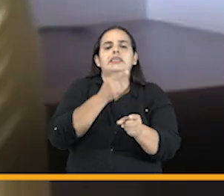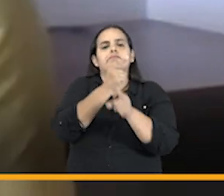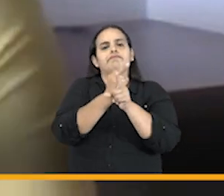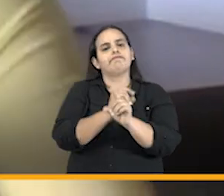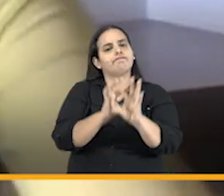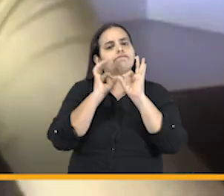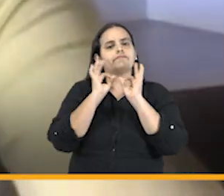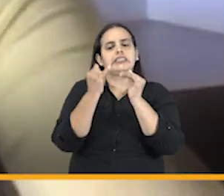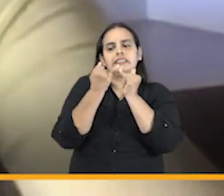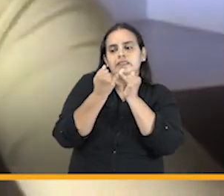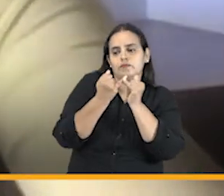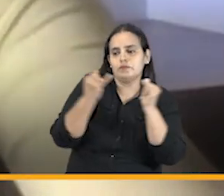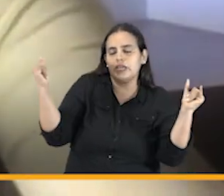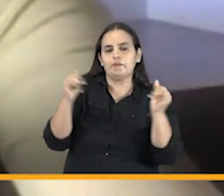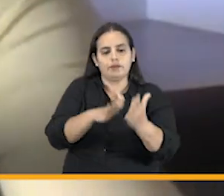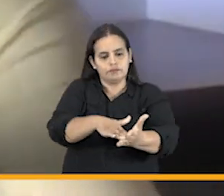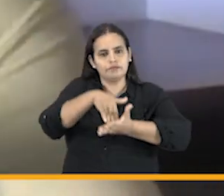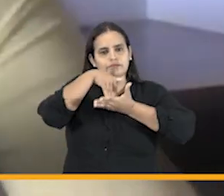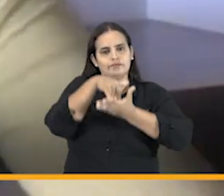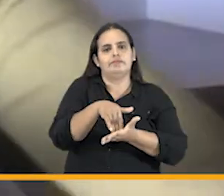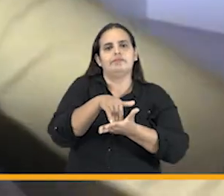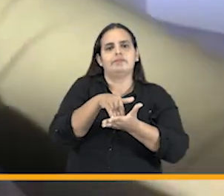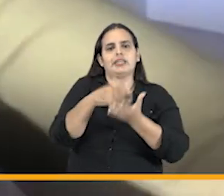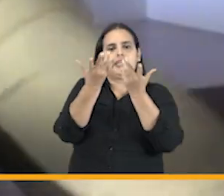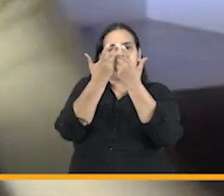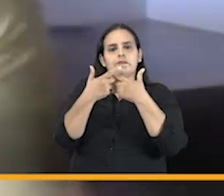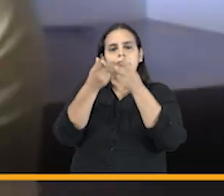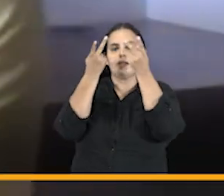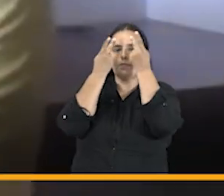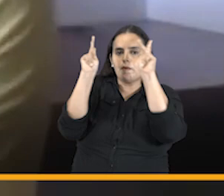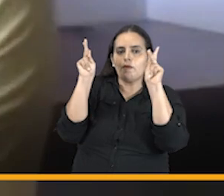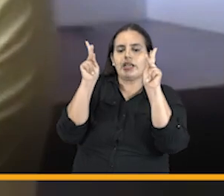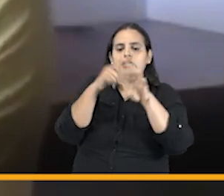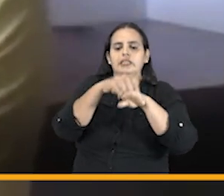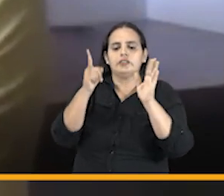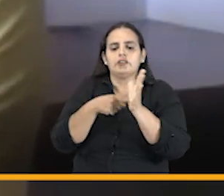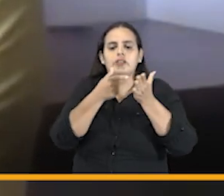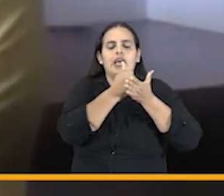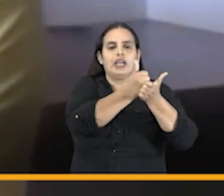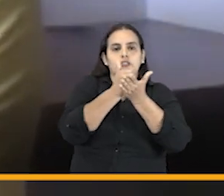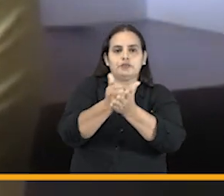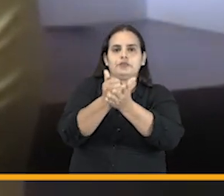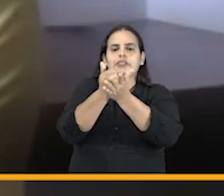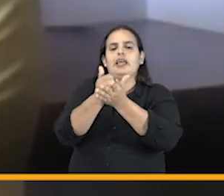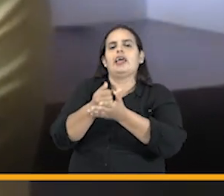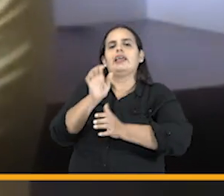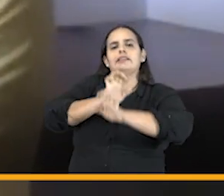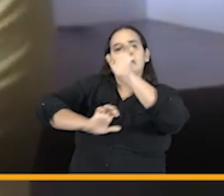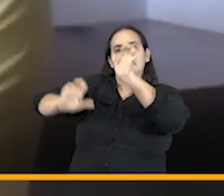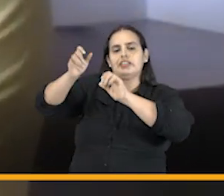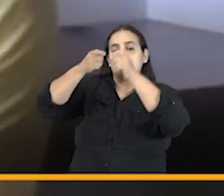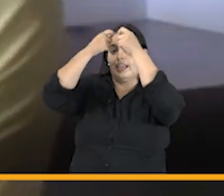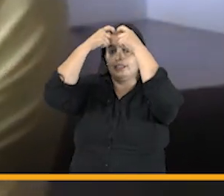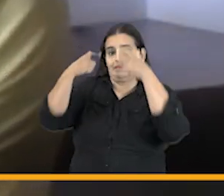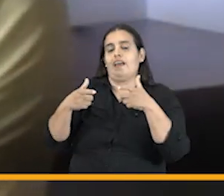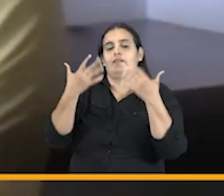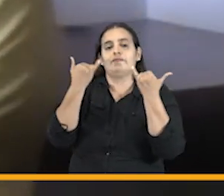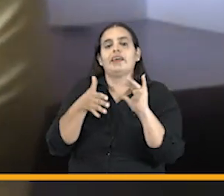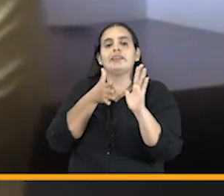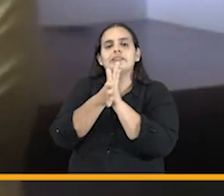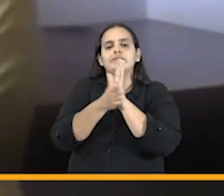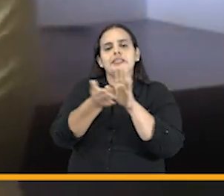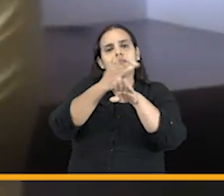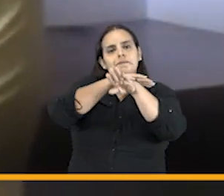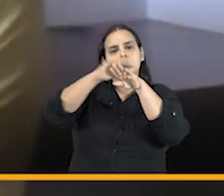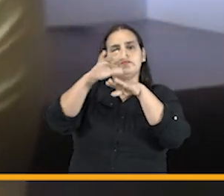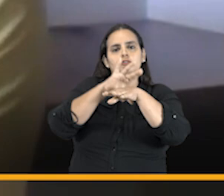alineamientos que fortalezcan la gestión de las entidades públicas y contribuyan a la defensa del estado para esto pues invitamos